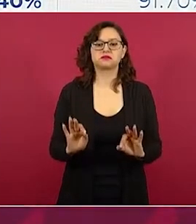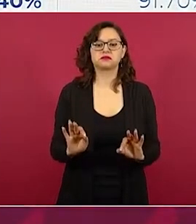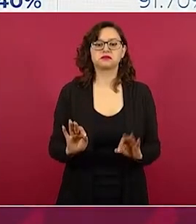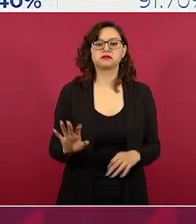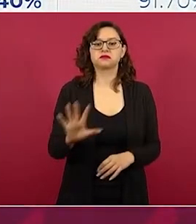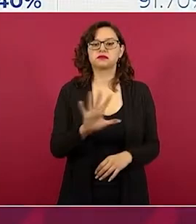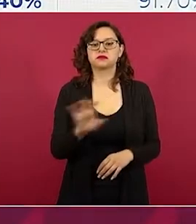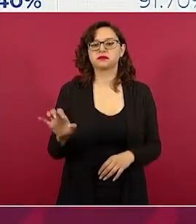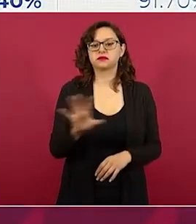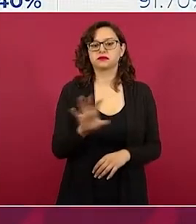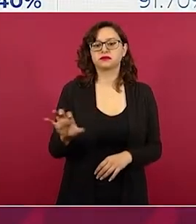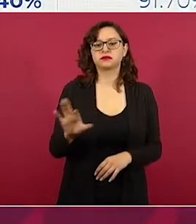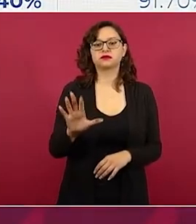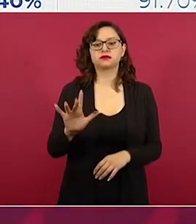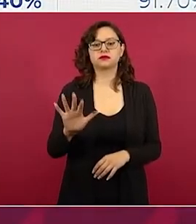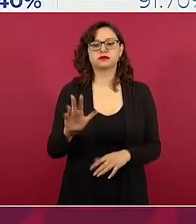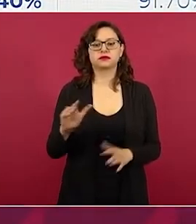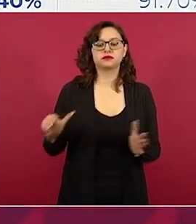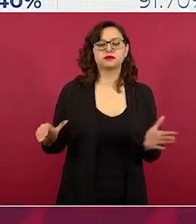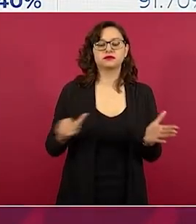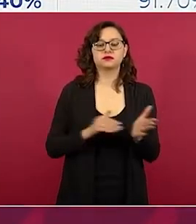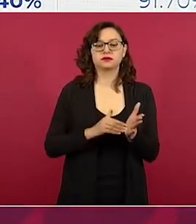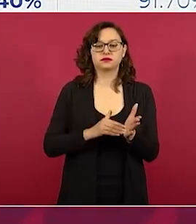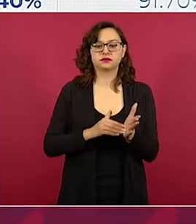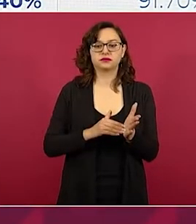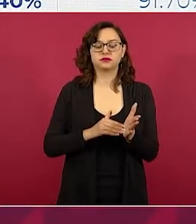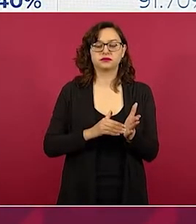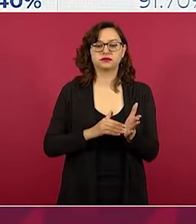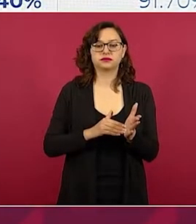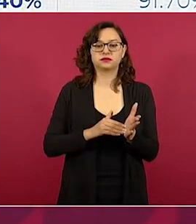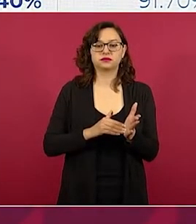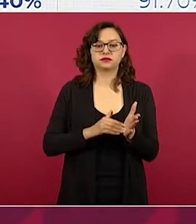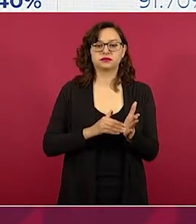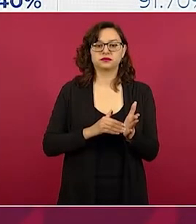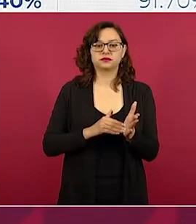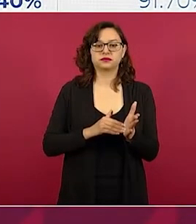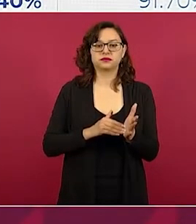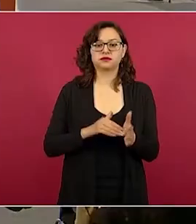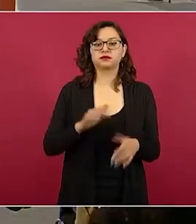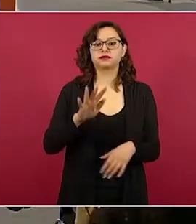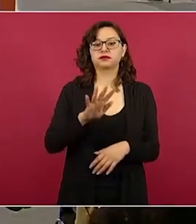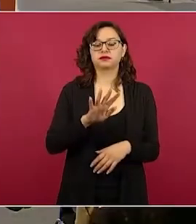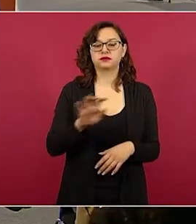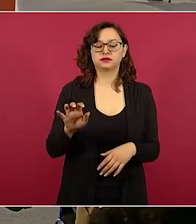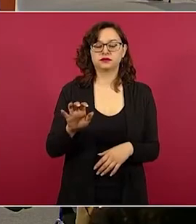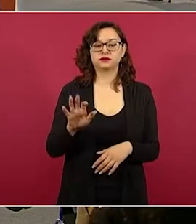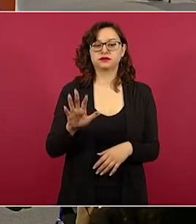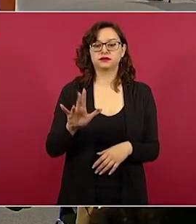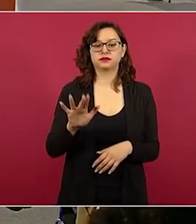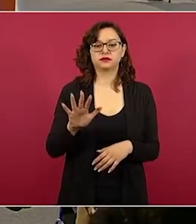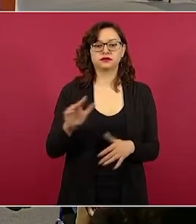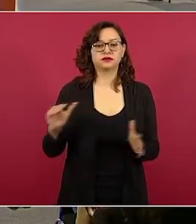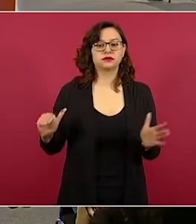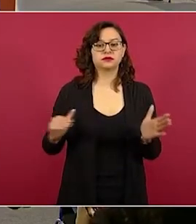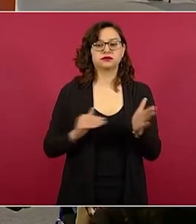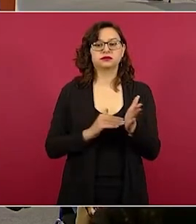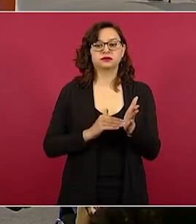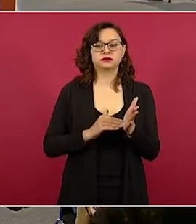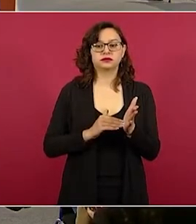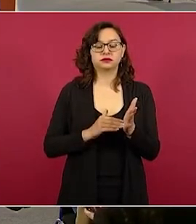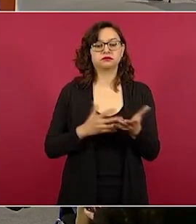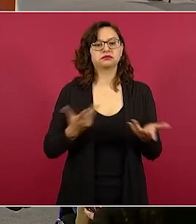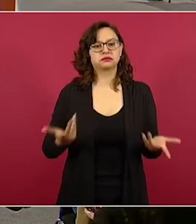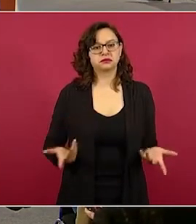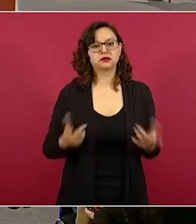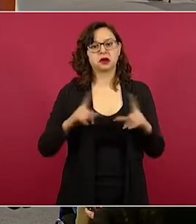550 mil, 550 mil, así